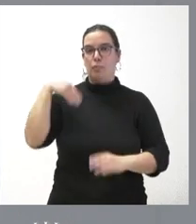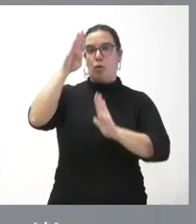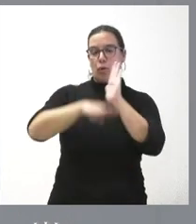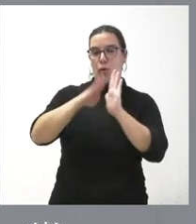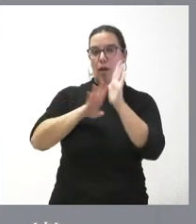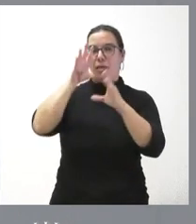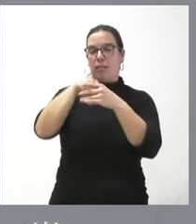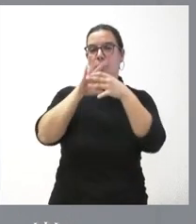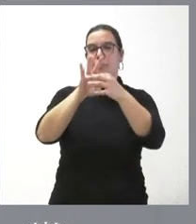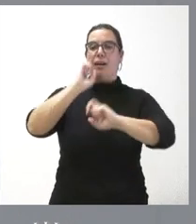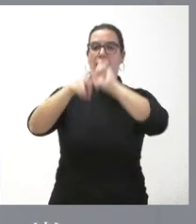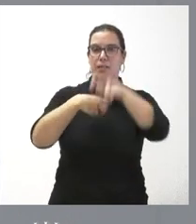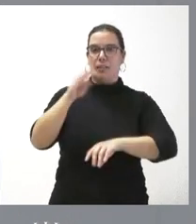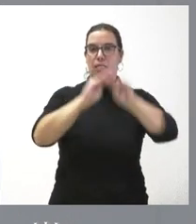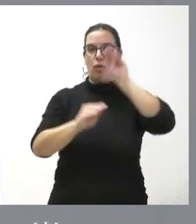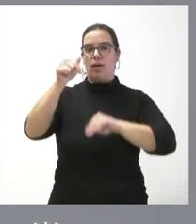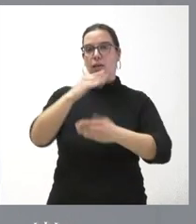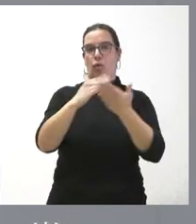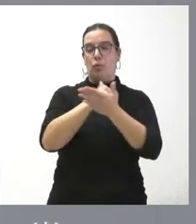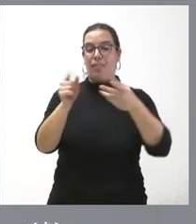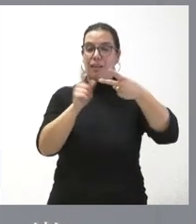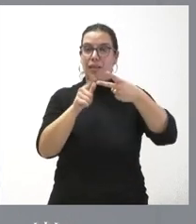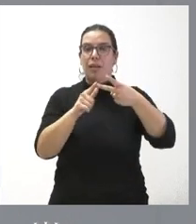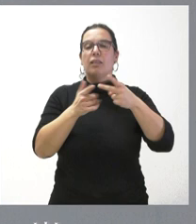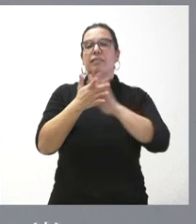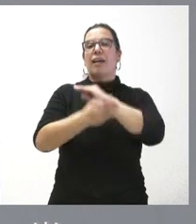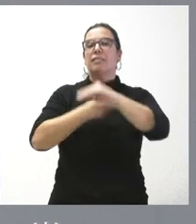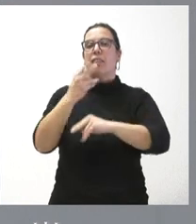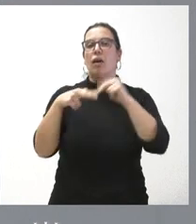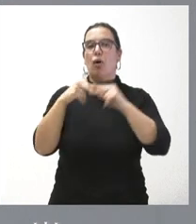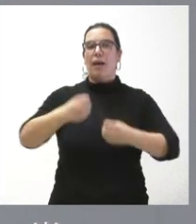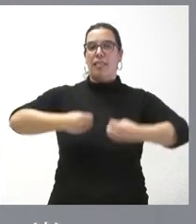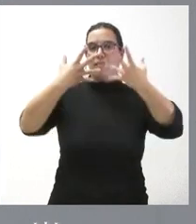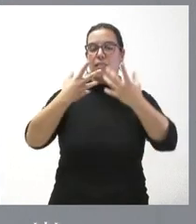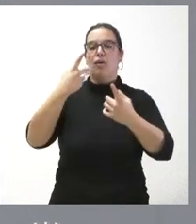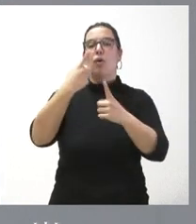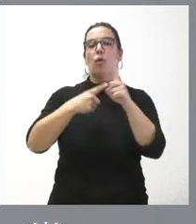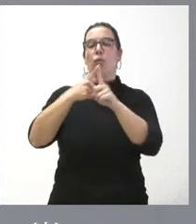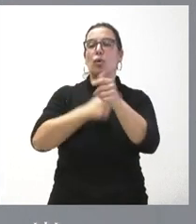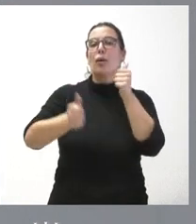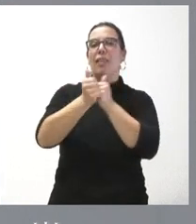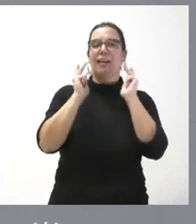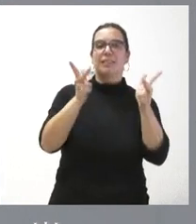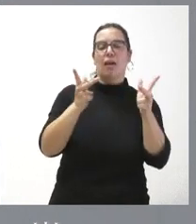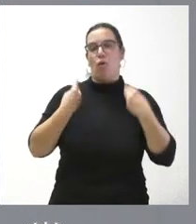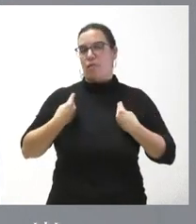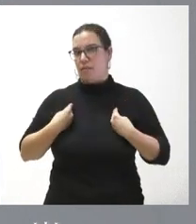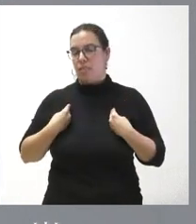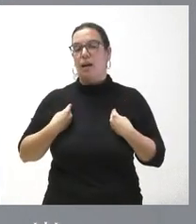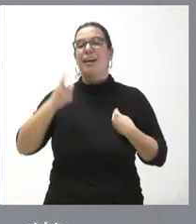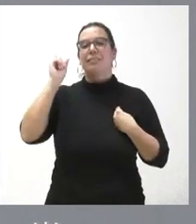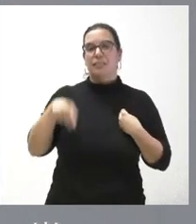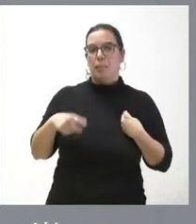rehabilitación en nuestra comunidad autónoma. Con este importe se financiarán obras en edificios de uso predominante residencial y viviendas, incluidas viviendas